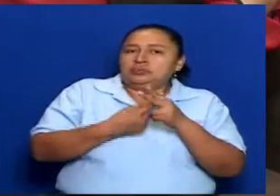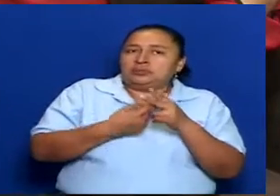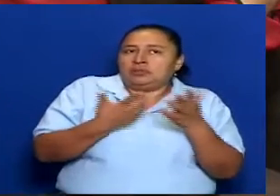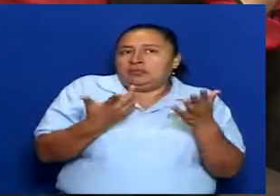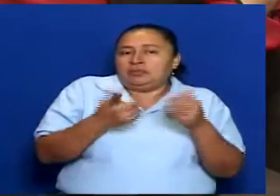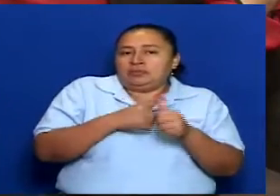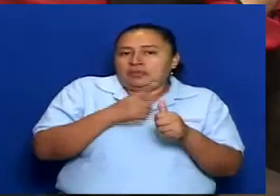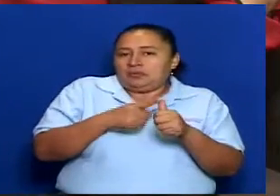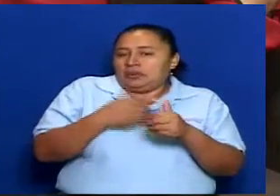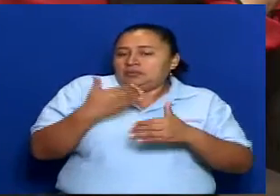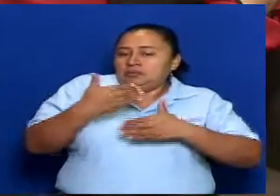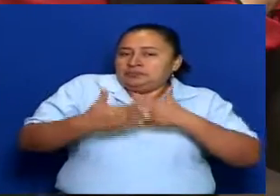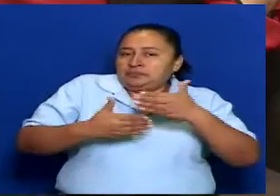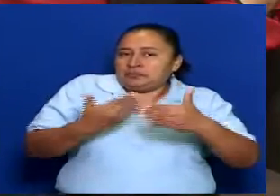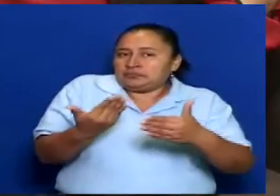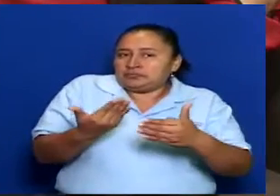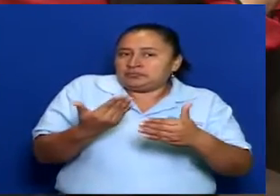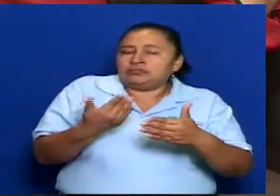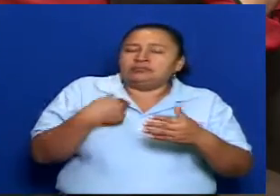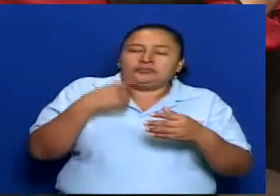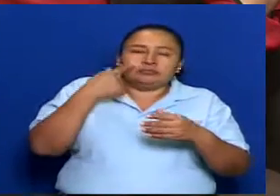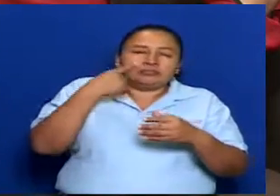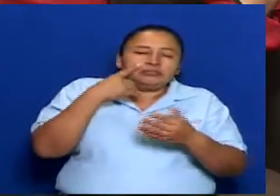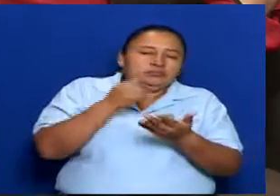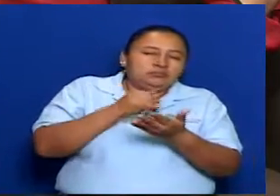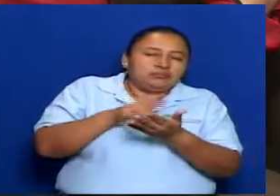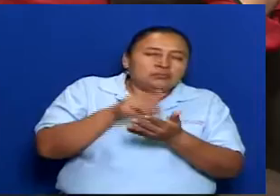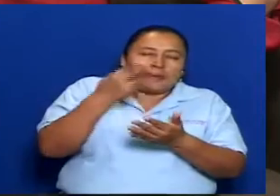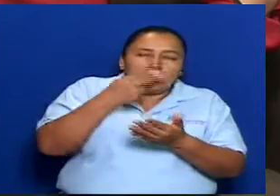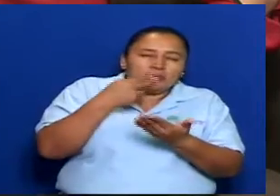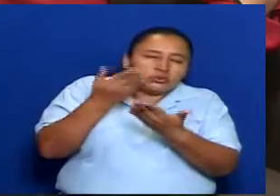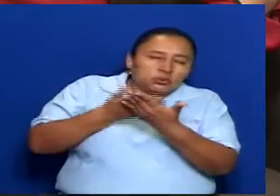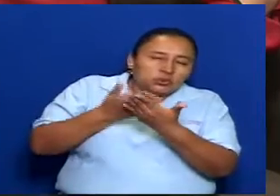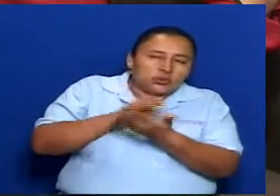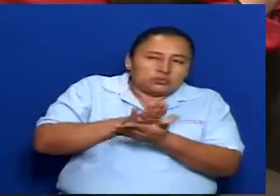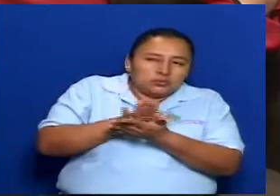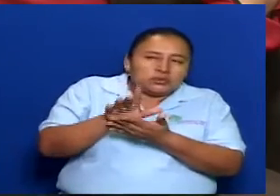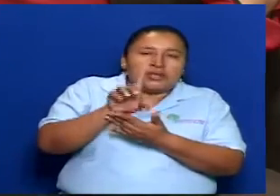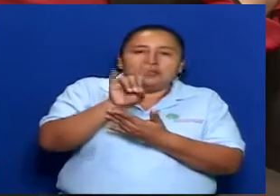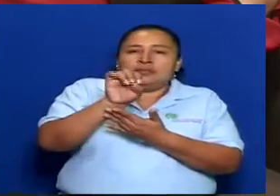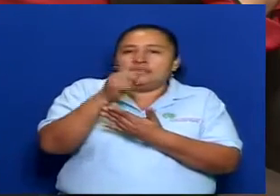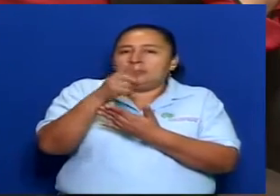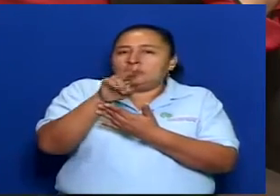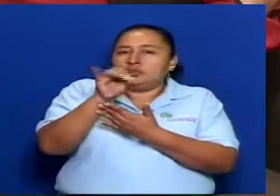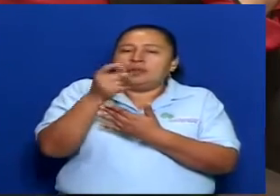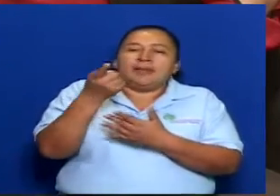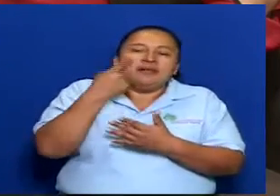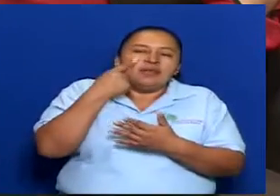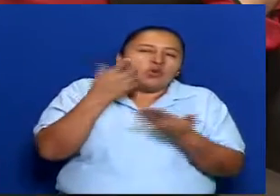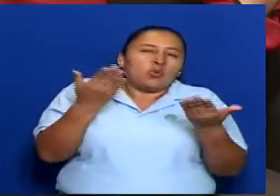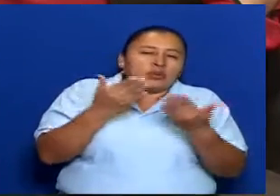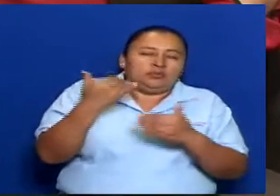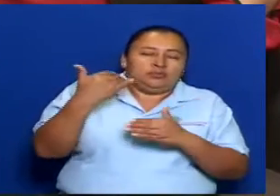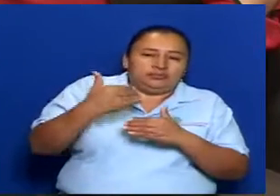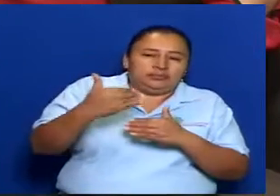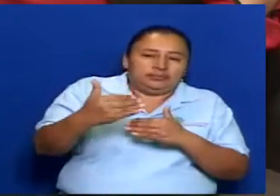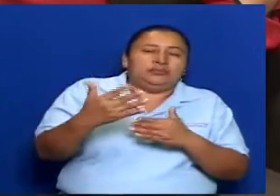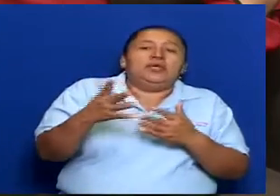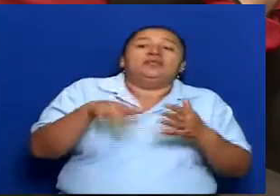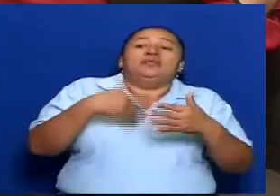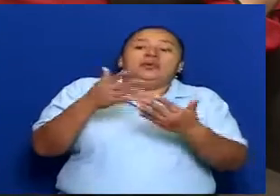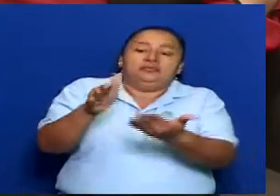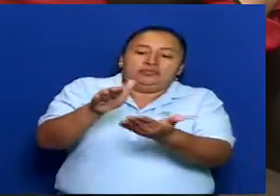primer paso en un diagnóstico de qué hemos avanzado hasta este momento para luego